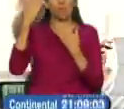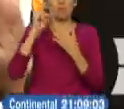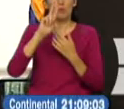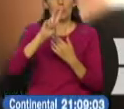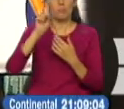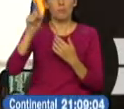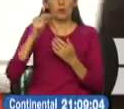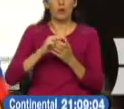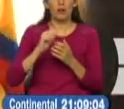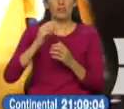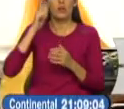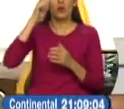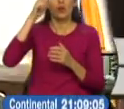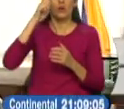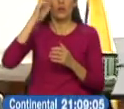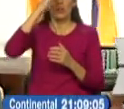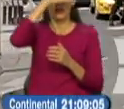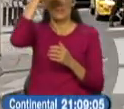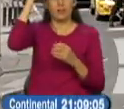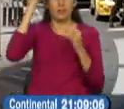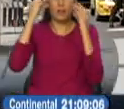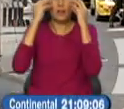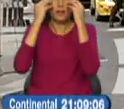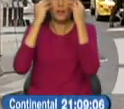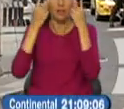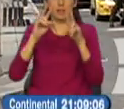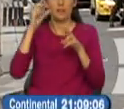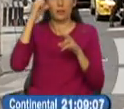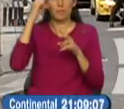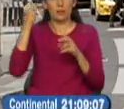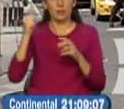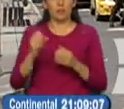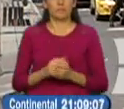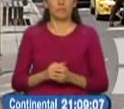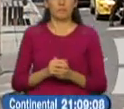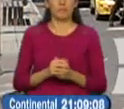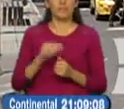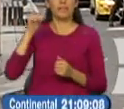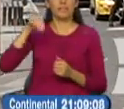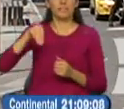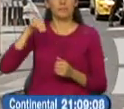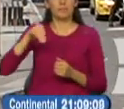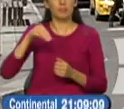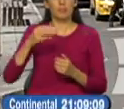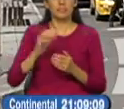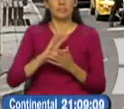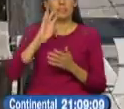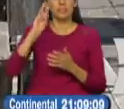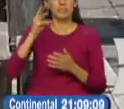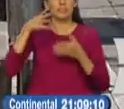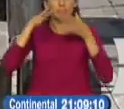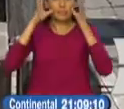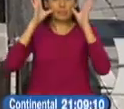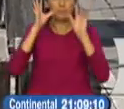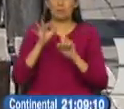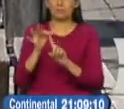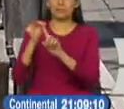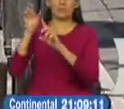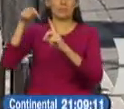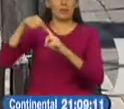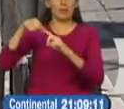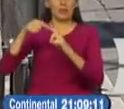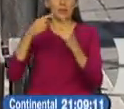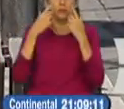a la cabeza Andrés Paez y Guillermo Lazo. Este martes, esta avenida, que es una de las principales de Quito, amaneció así,